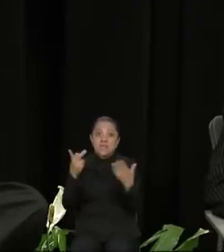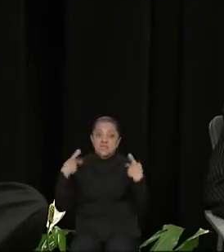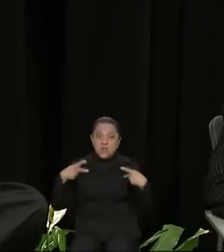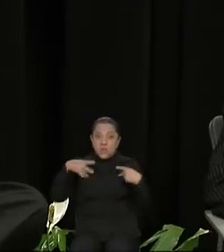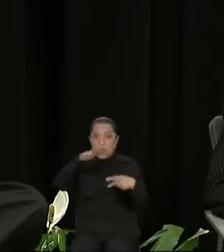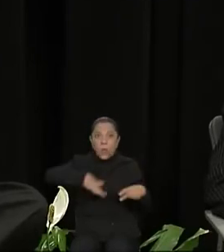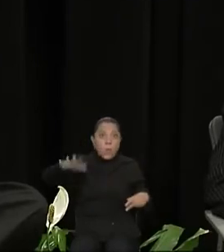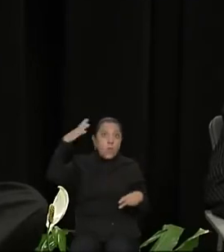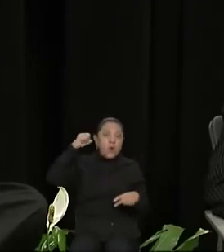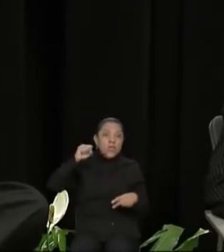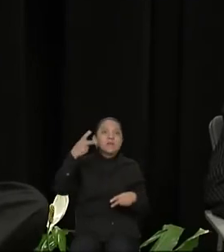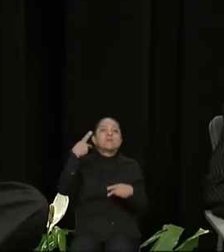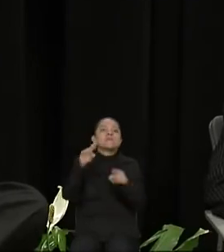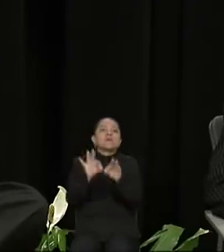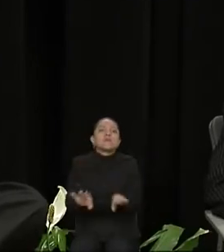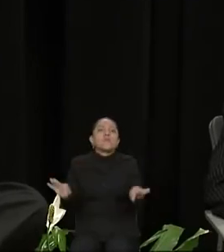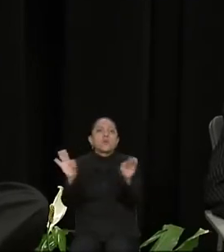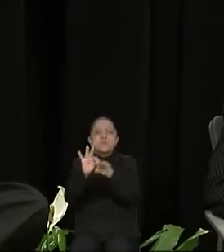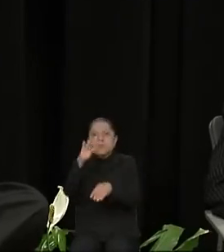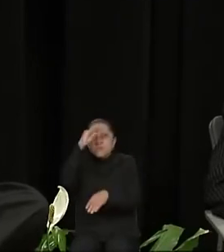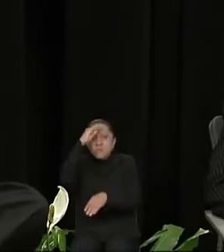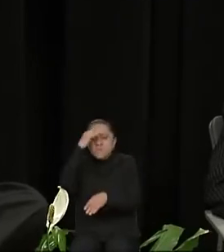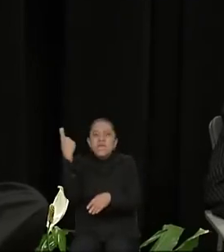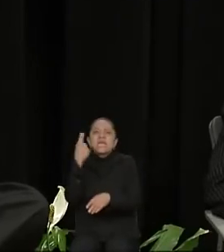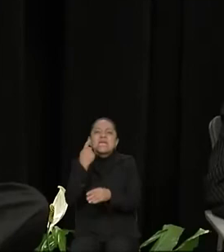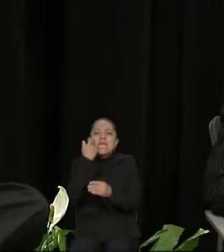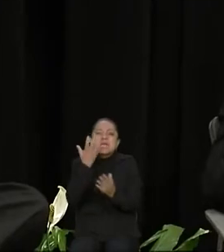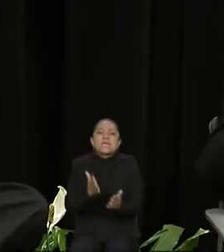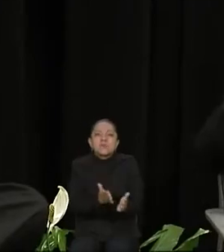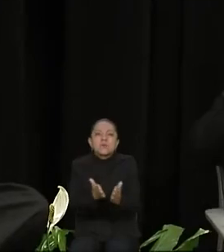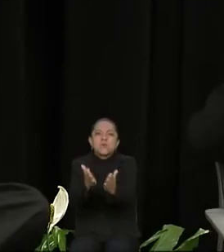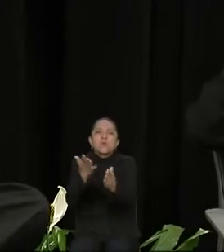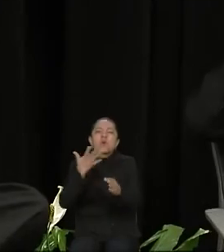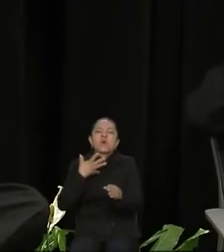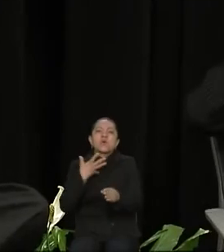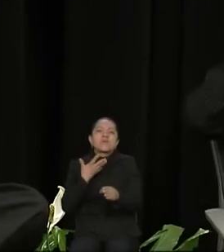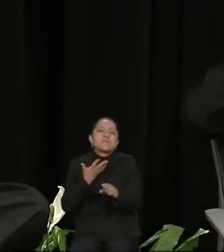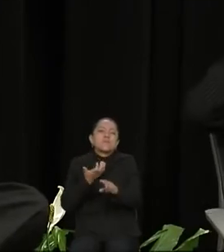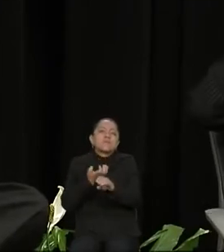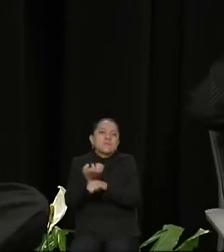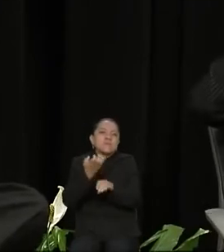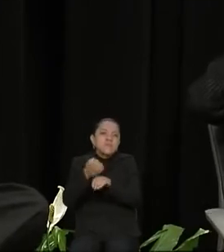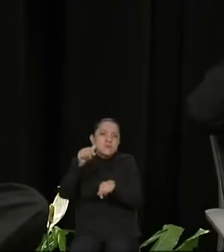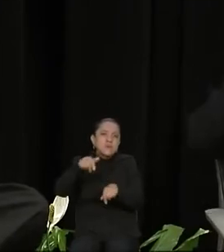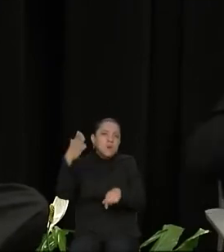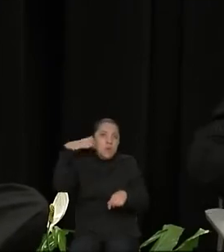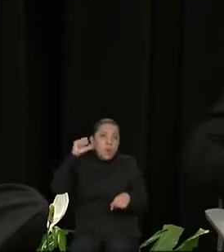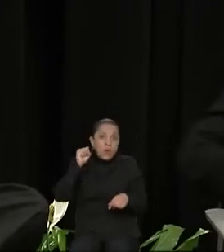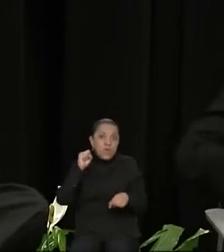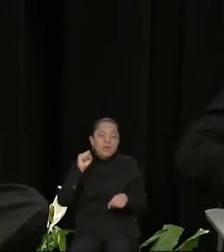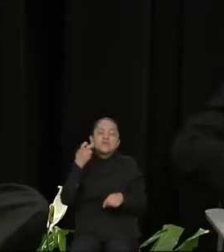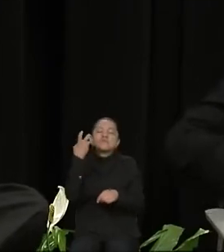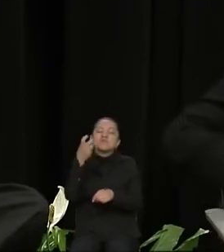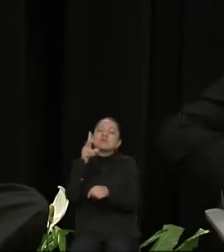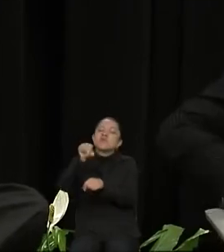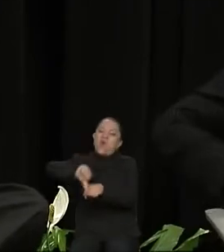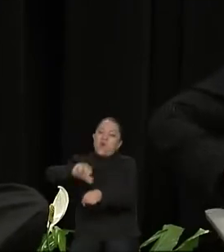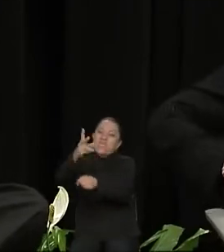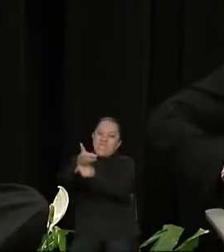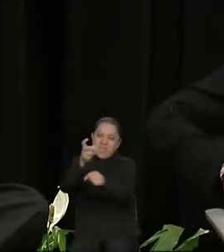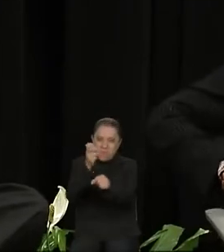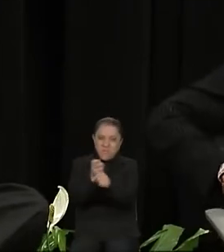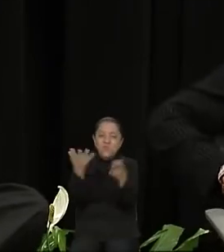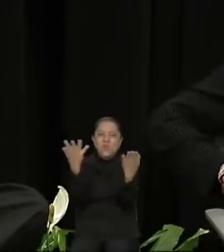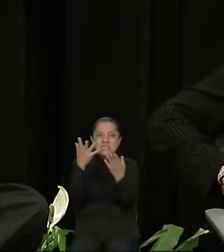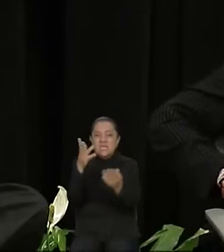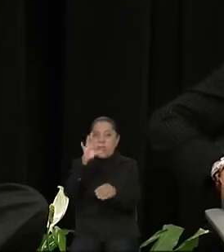qué rumbo es el que queremos que tenga el Estado de Morelos. Por esa razón hoy los invito a hacer un voto inteligente, un voto razonado